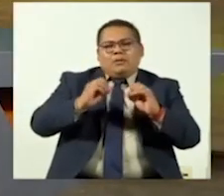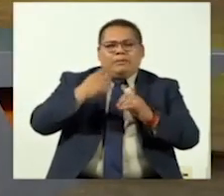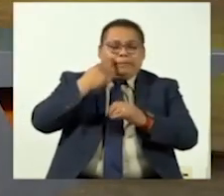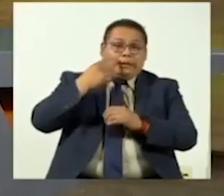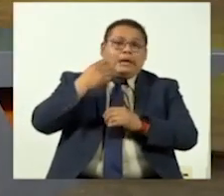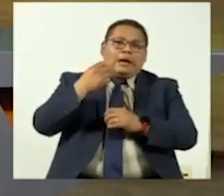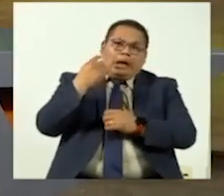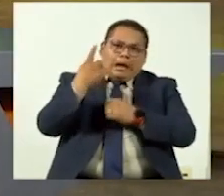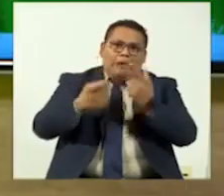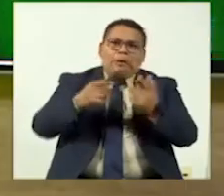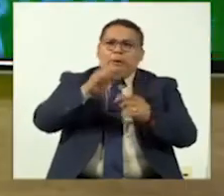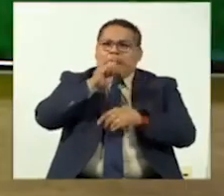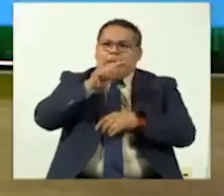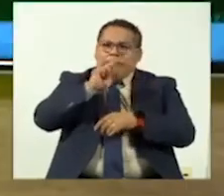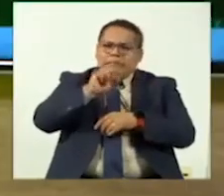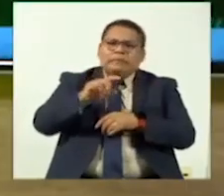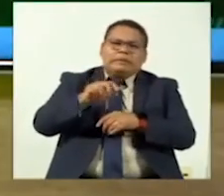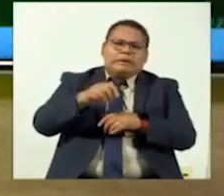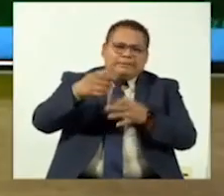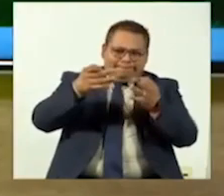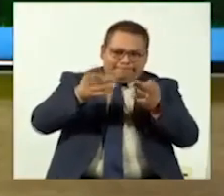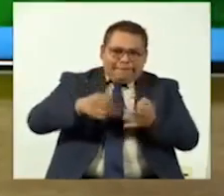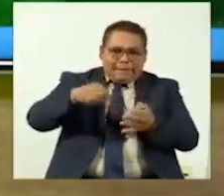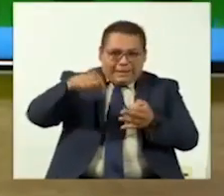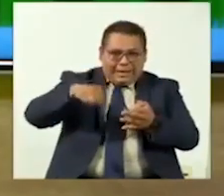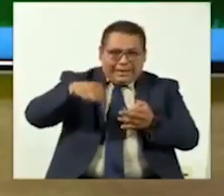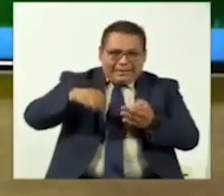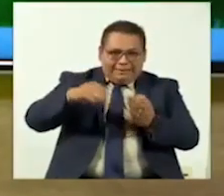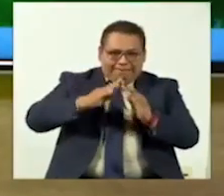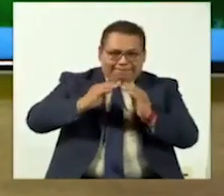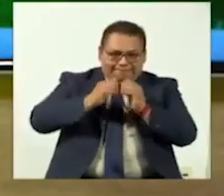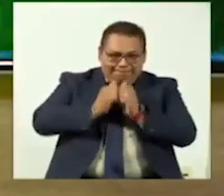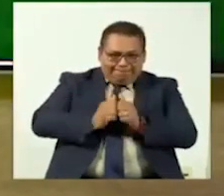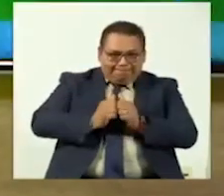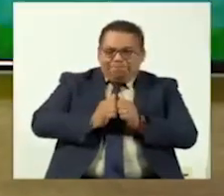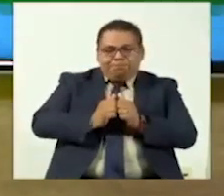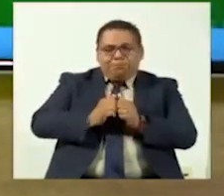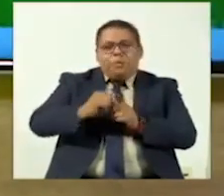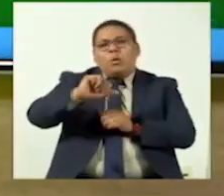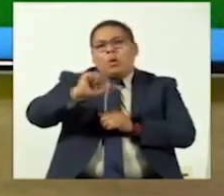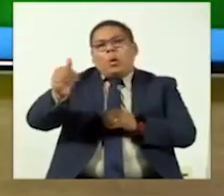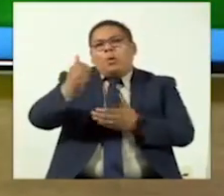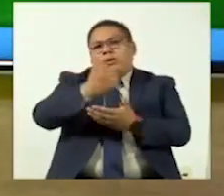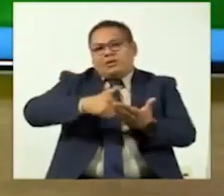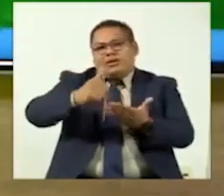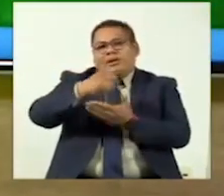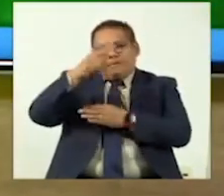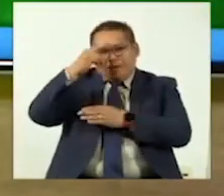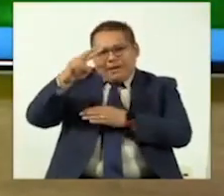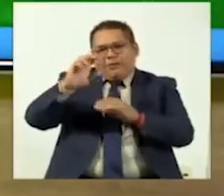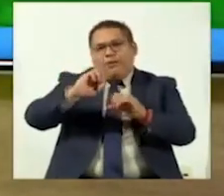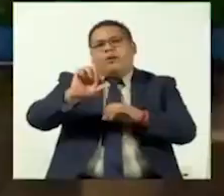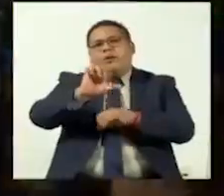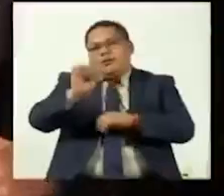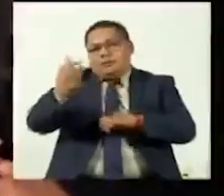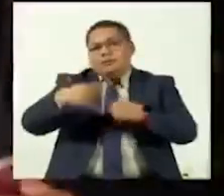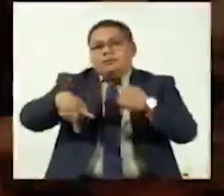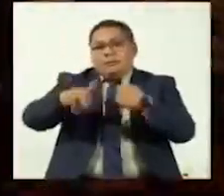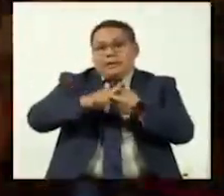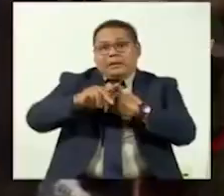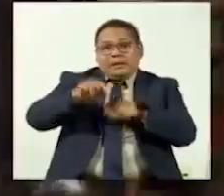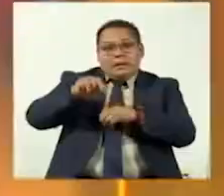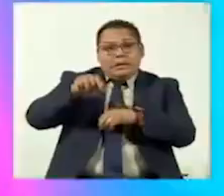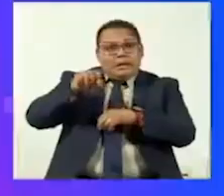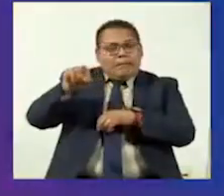jaliscienses que ya tiene años que no radican en el Estado, que están en Ciudad de México o incluso en otros países, pero también son